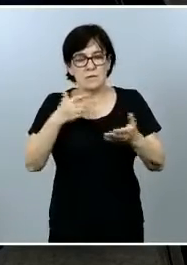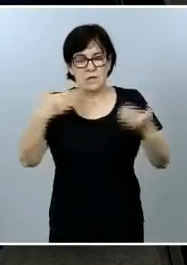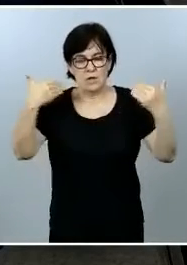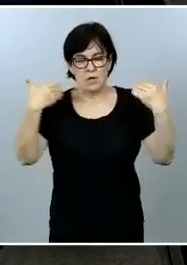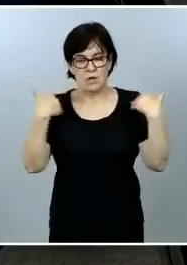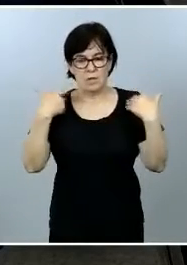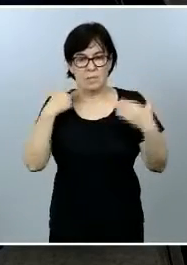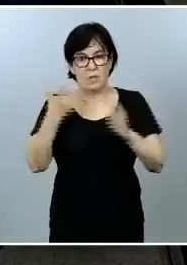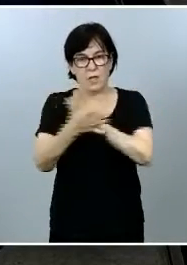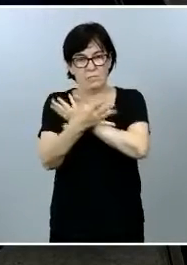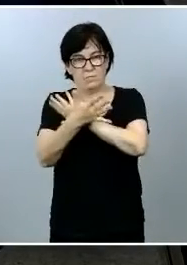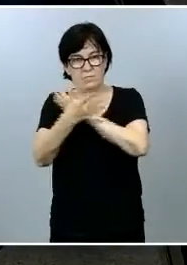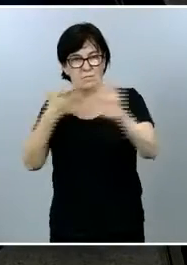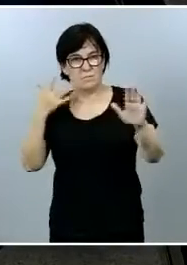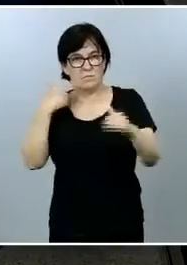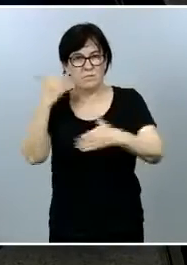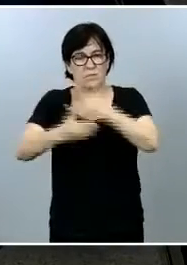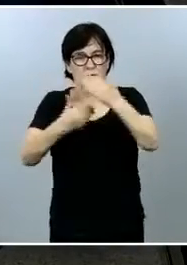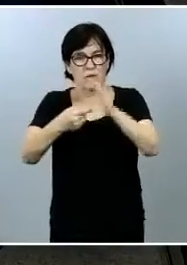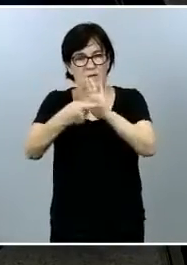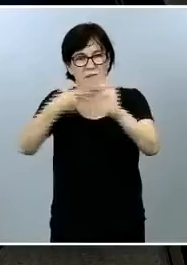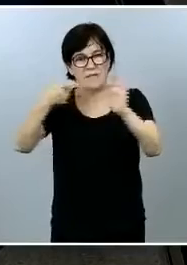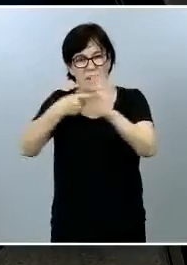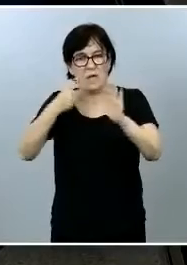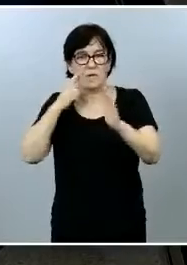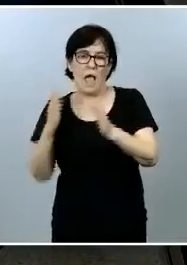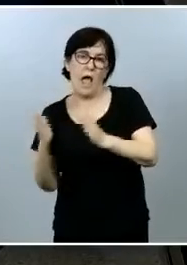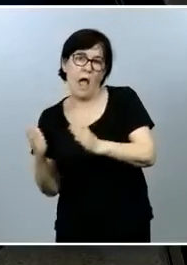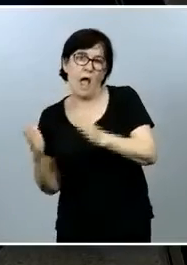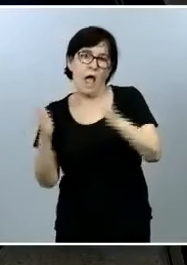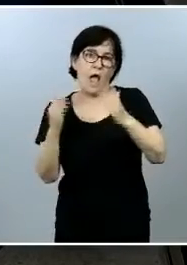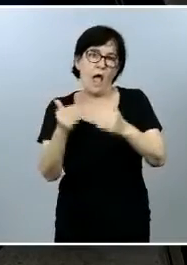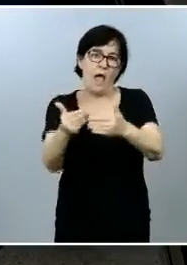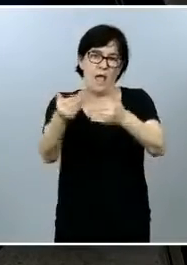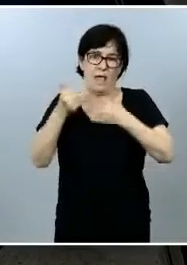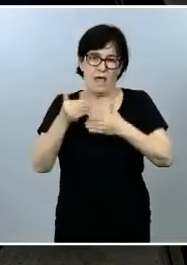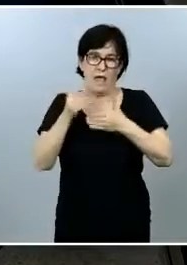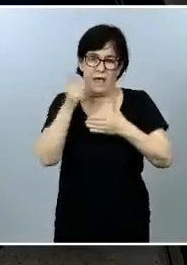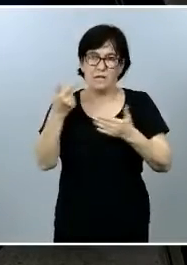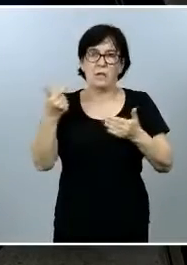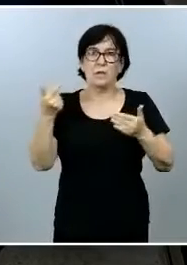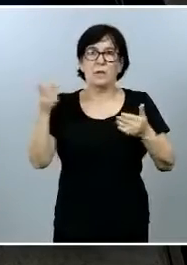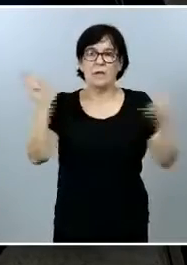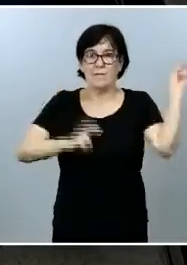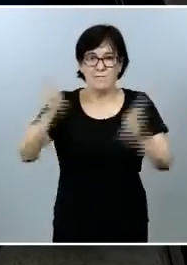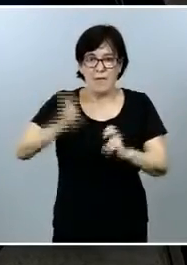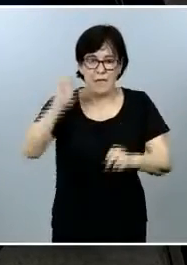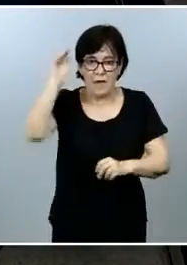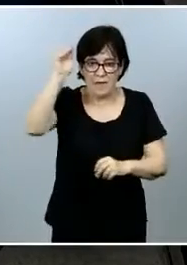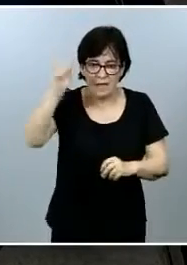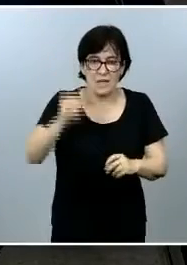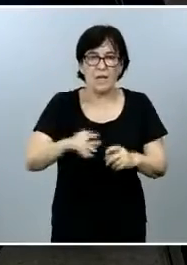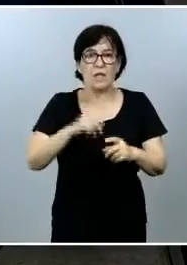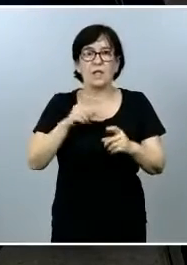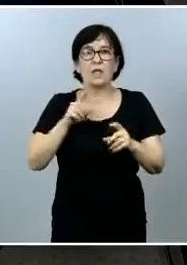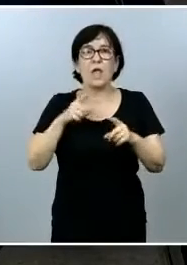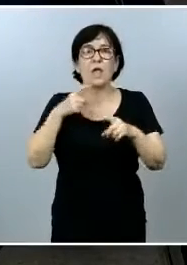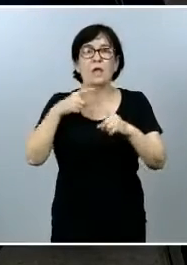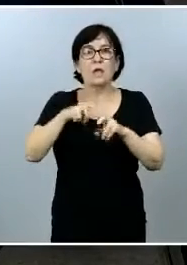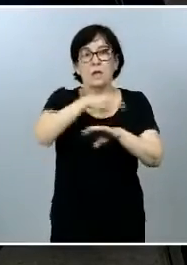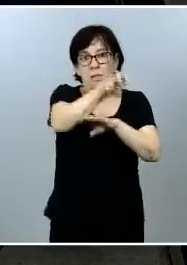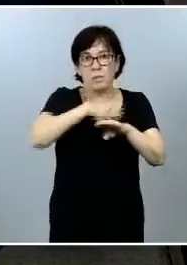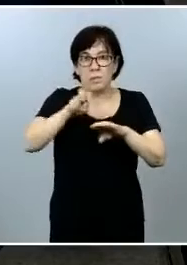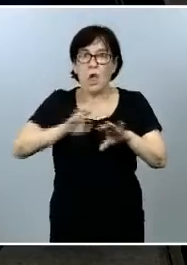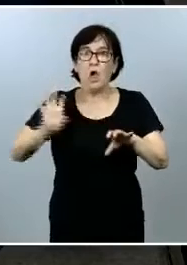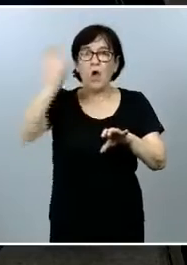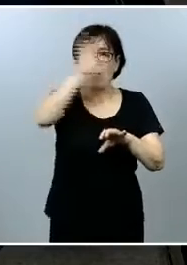desescanada en esta última semana adelantando por ejemplo lo de la entrada de extranjeros y la circulación entre comunidades autónomas que se permita cuando en un